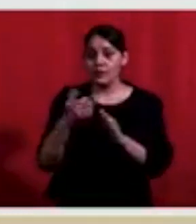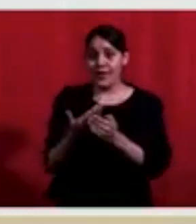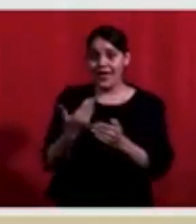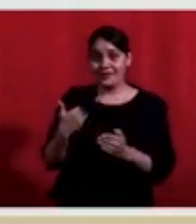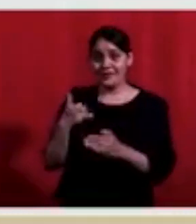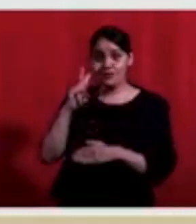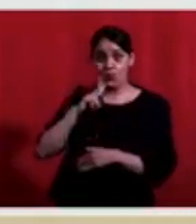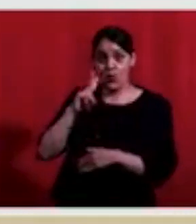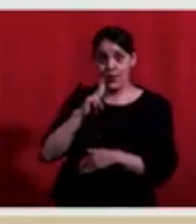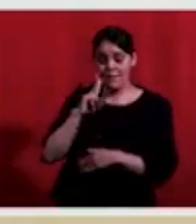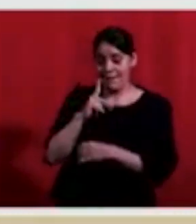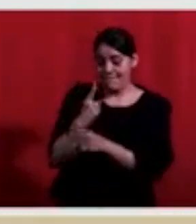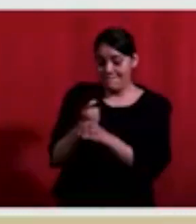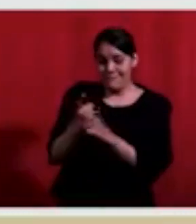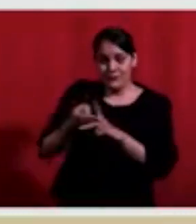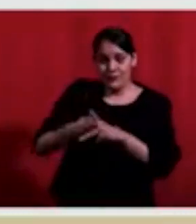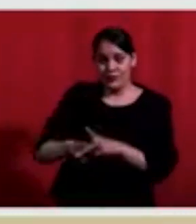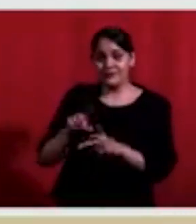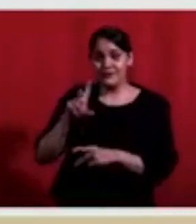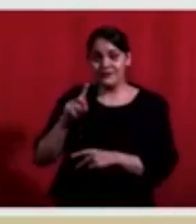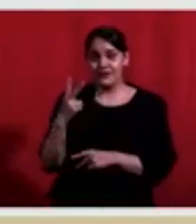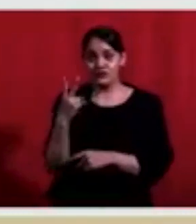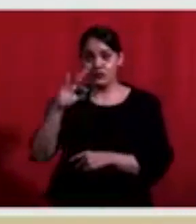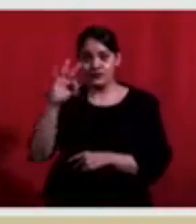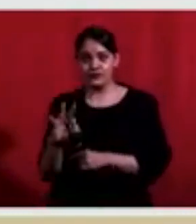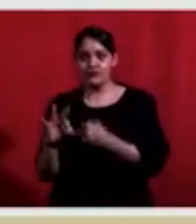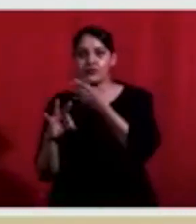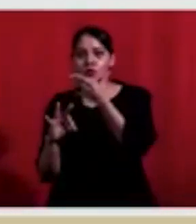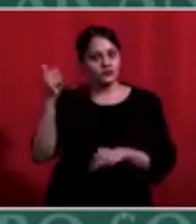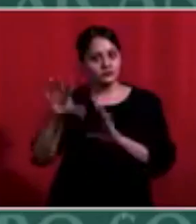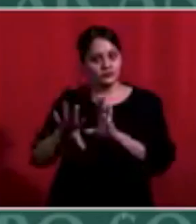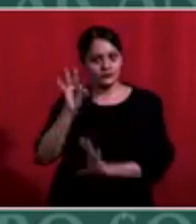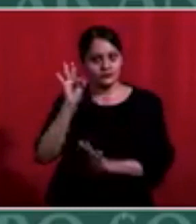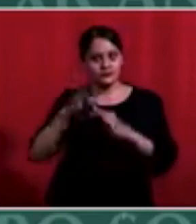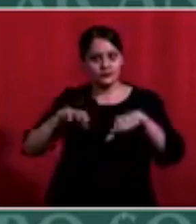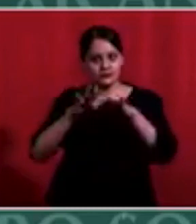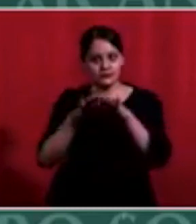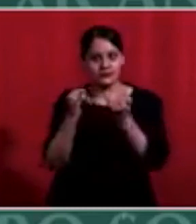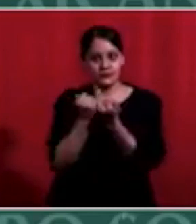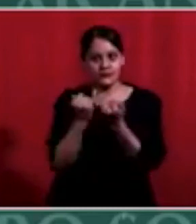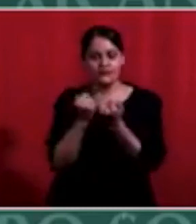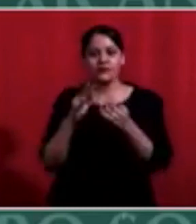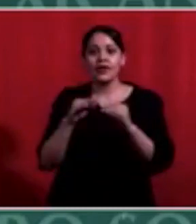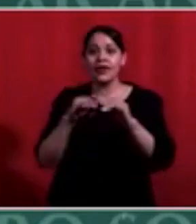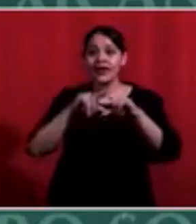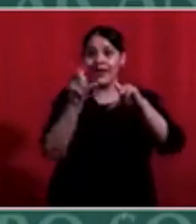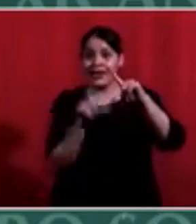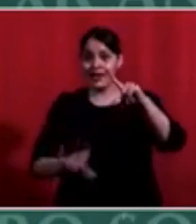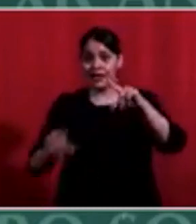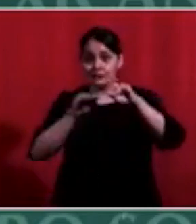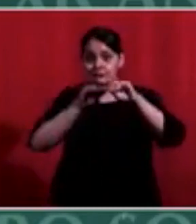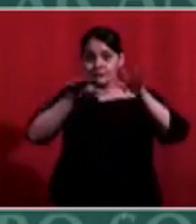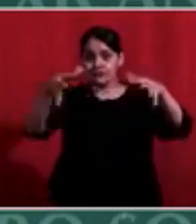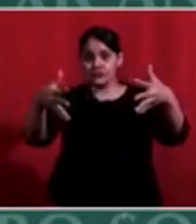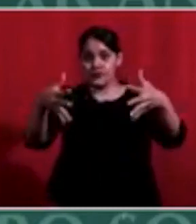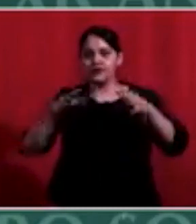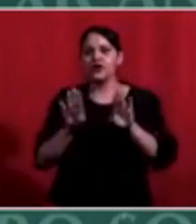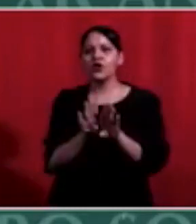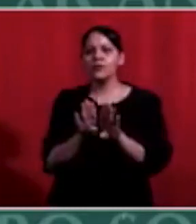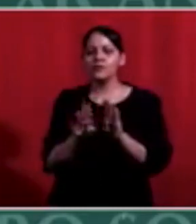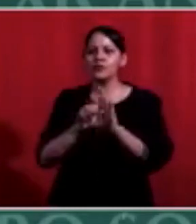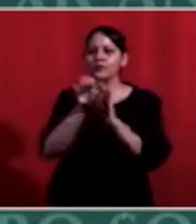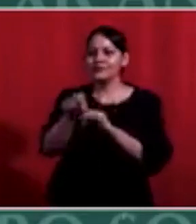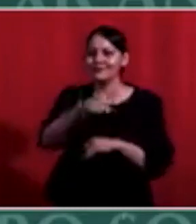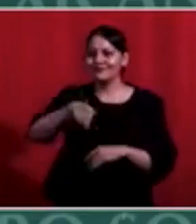modificaciones a la Ley del Seguro Social, se establece que el empleador o empleadora es el sujeto obligado para registrar a la persona trabajadora del